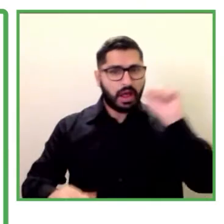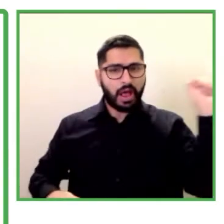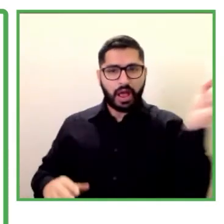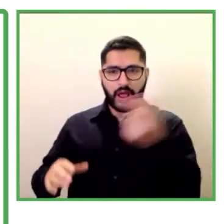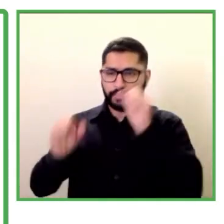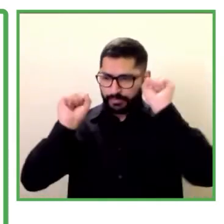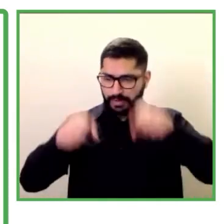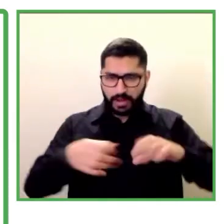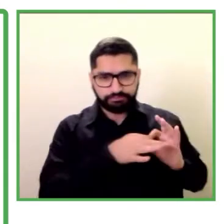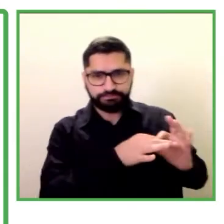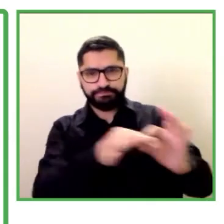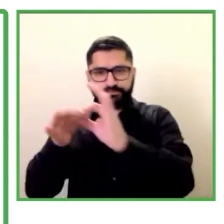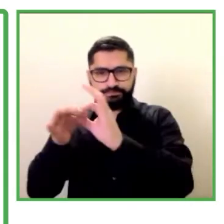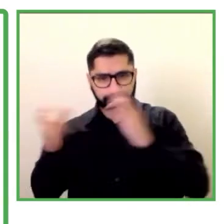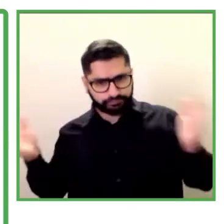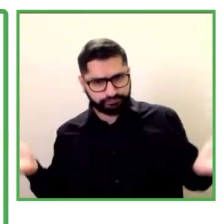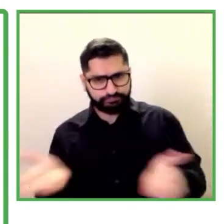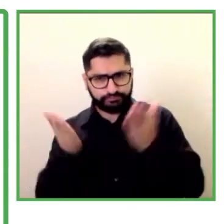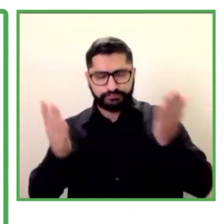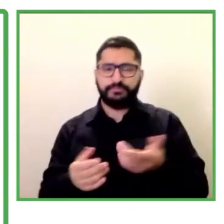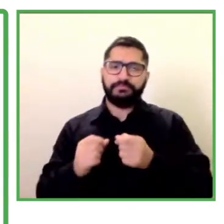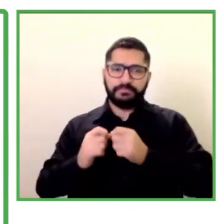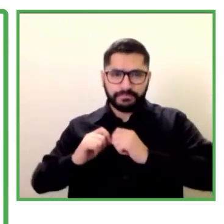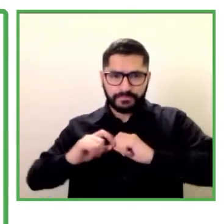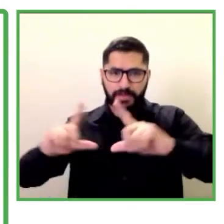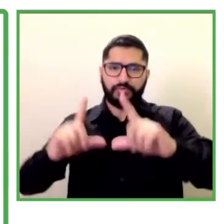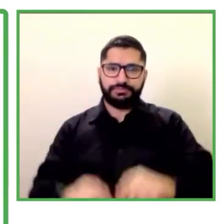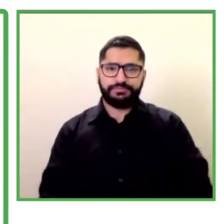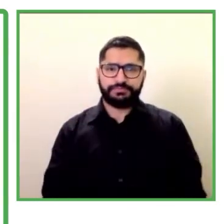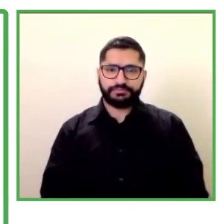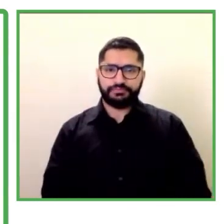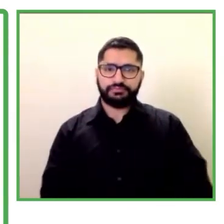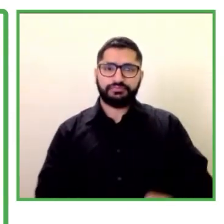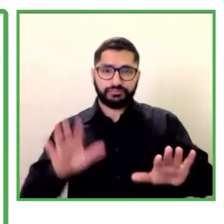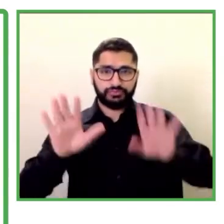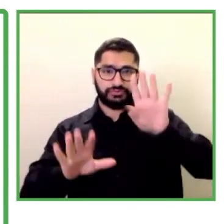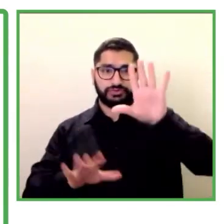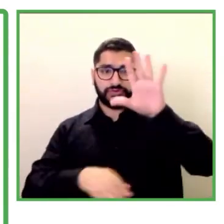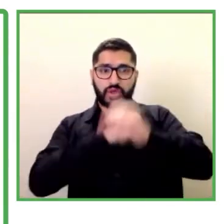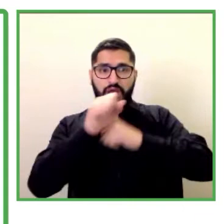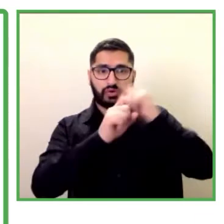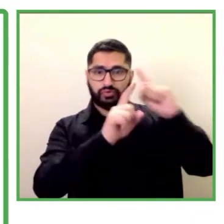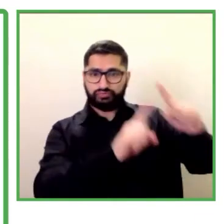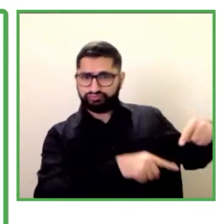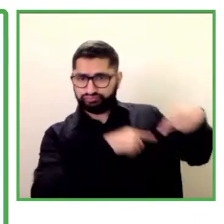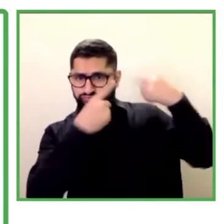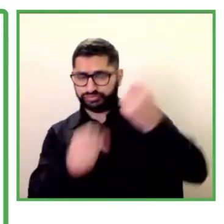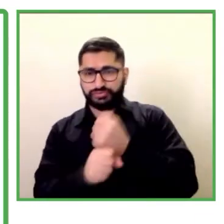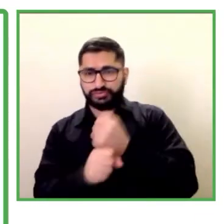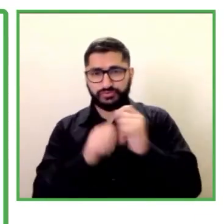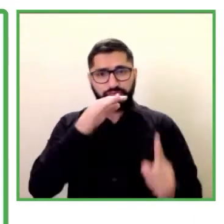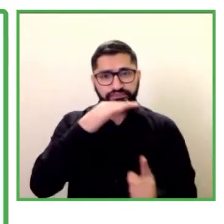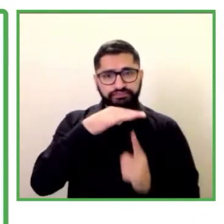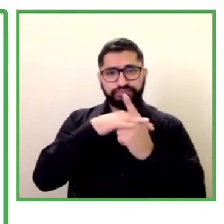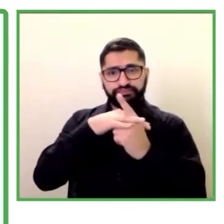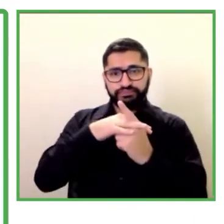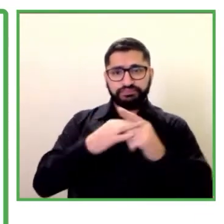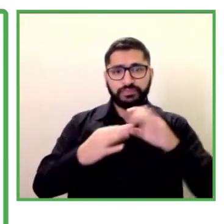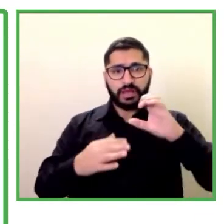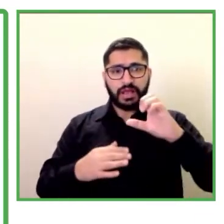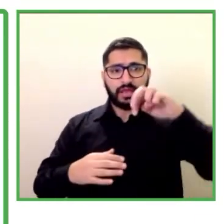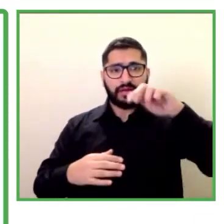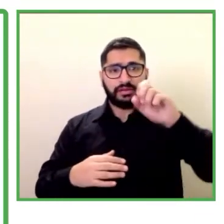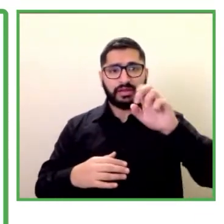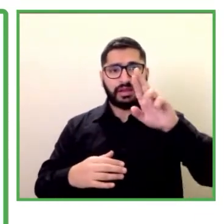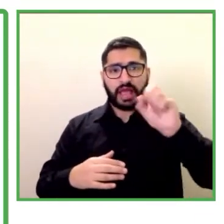Hace cinco años nace Entrale como una iniciativa del Consejo Mexicano de Negocios literalmente para romper las barreras